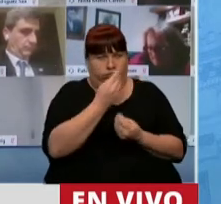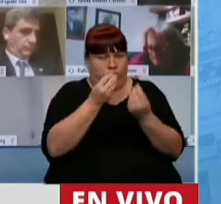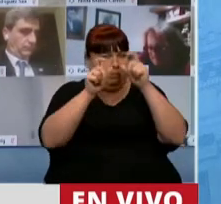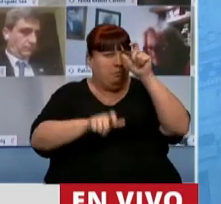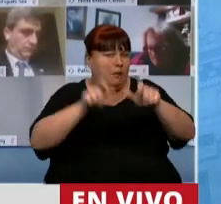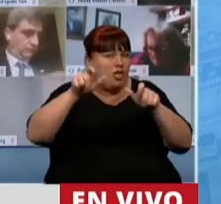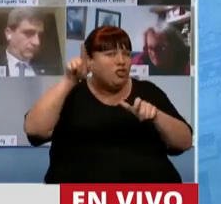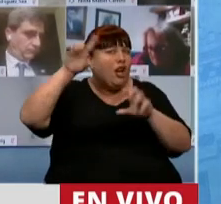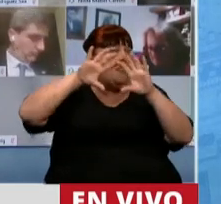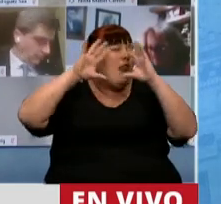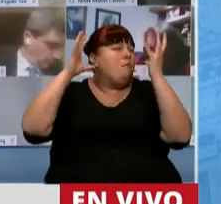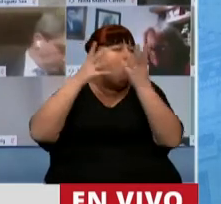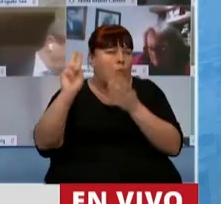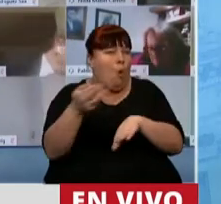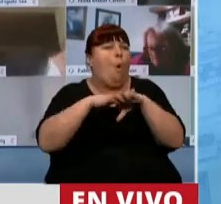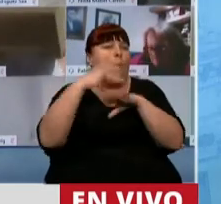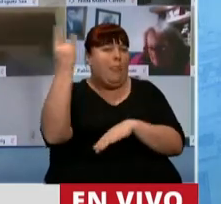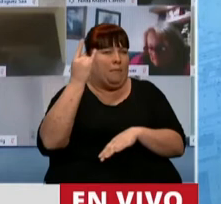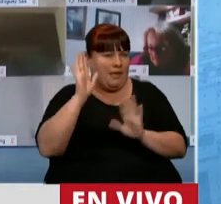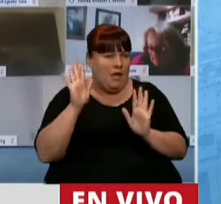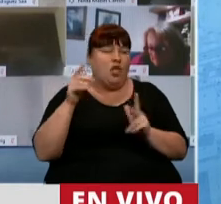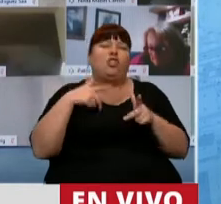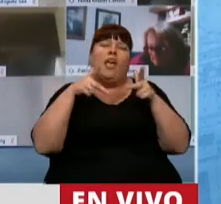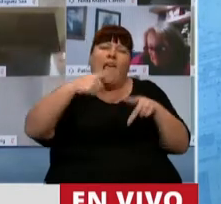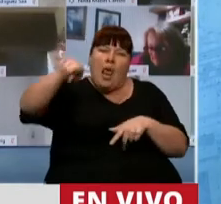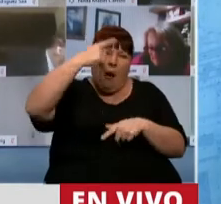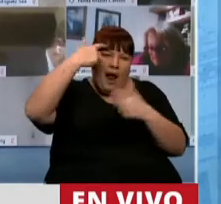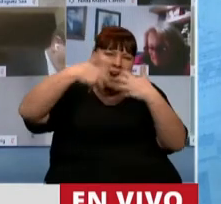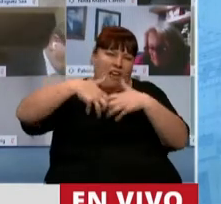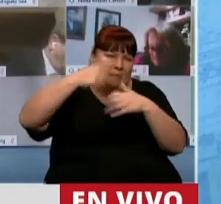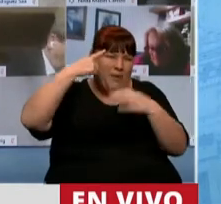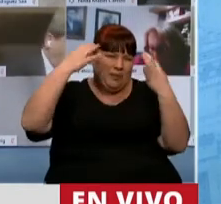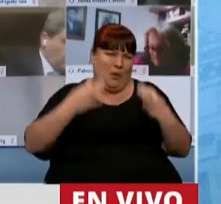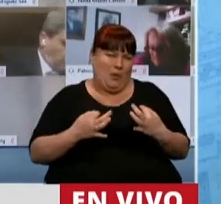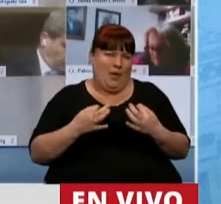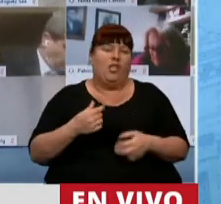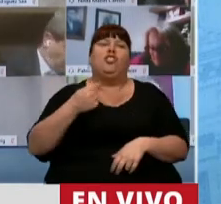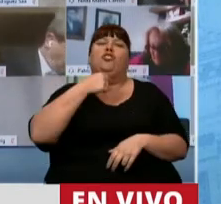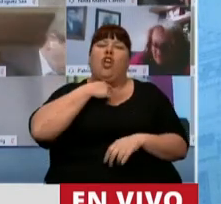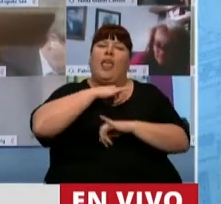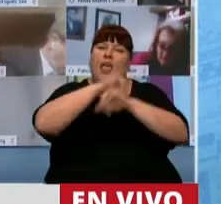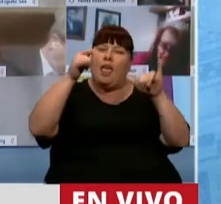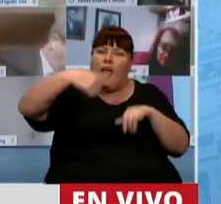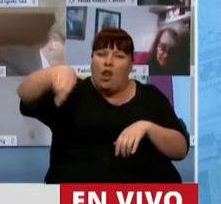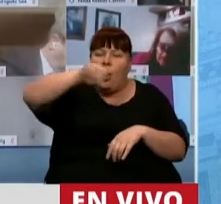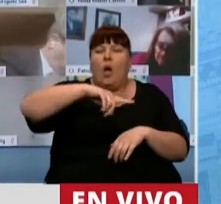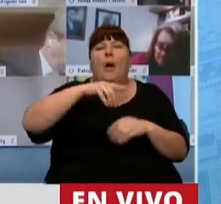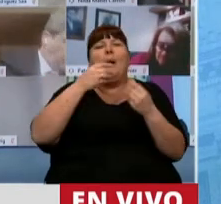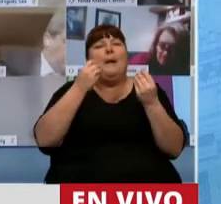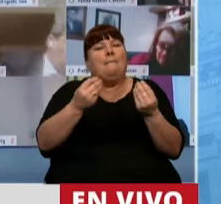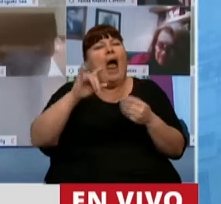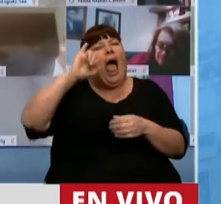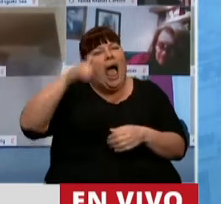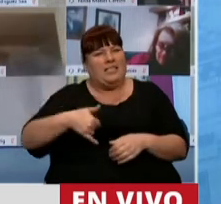en el planeta. Yo quiero llamar a la reflexión. Quiero llamar para que